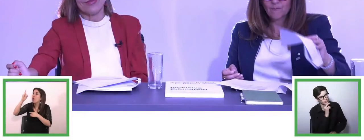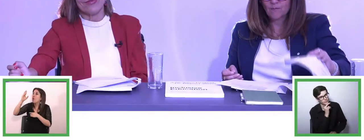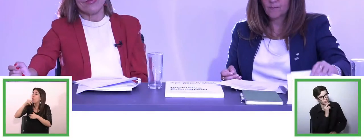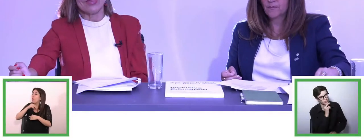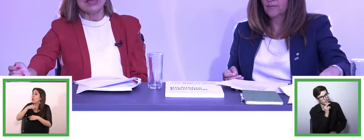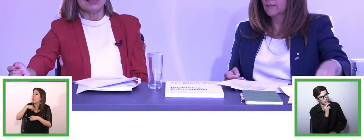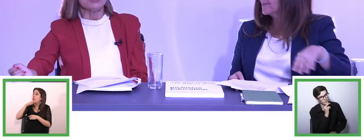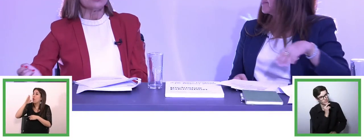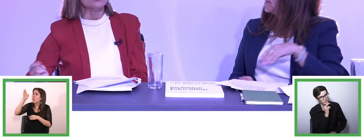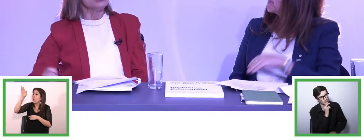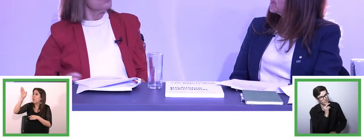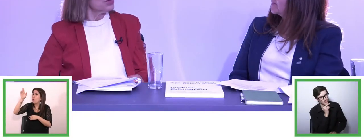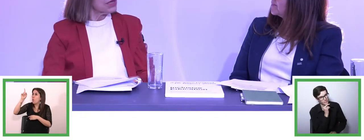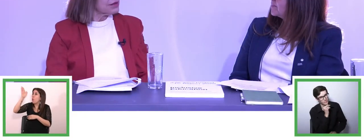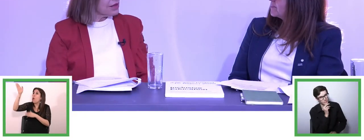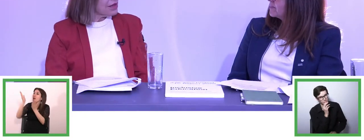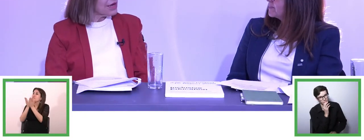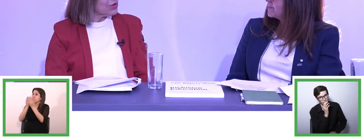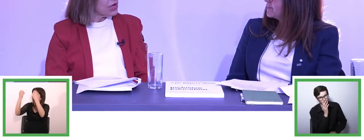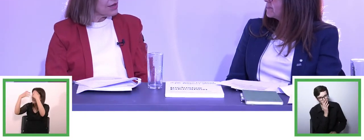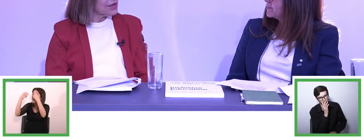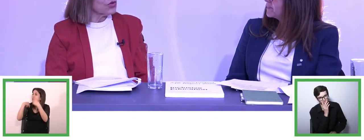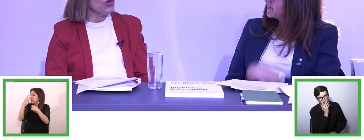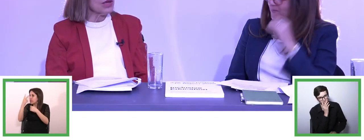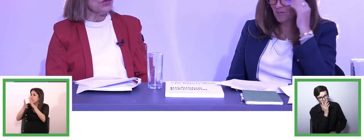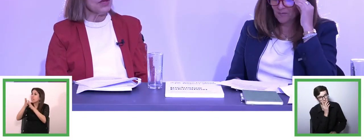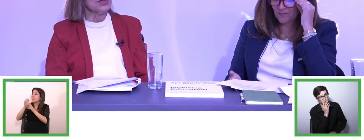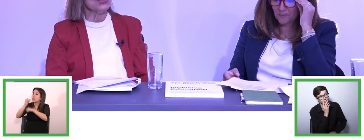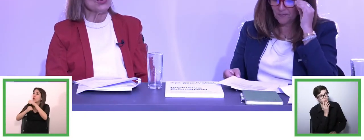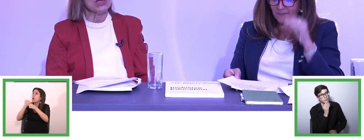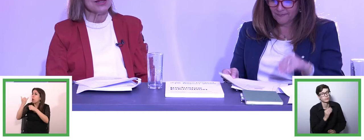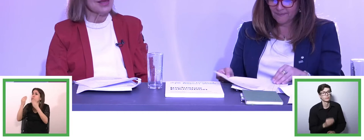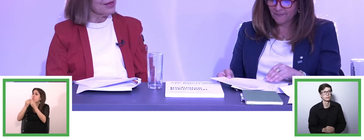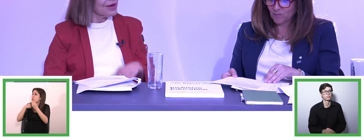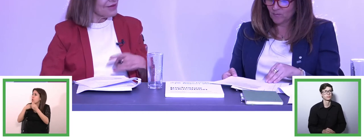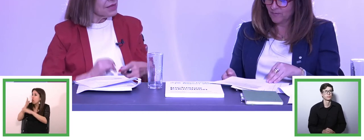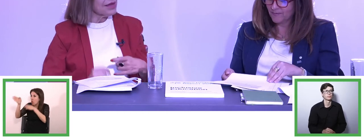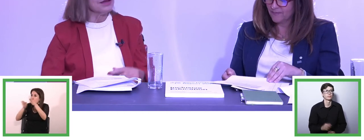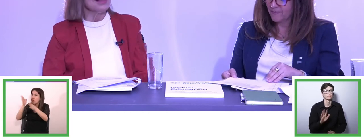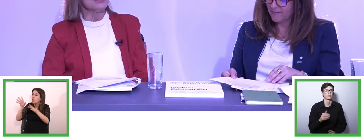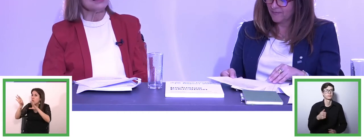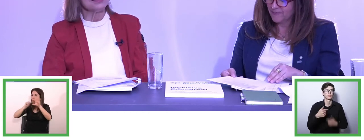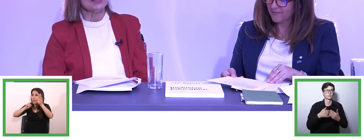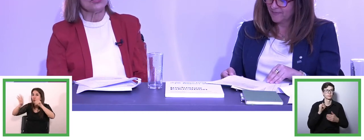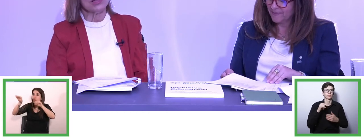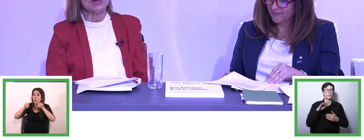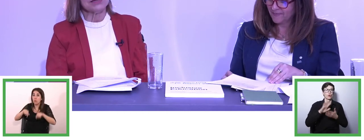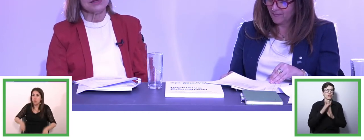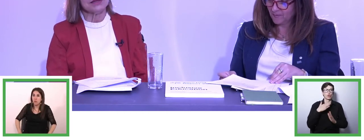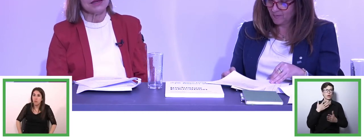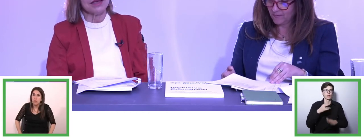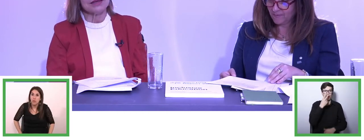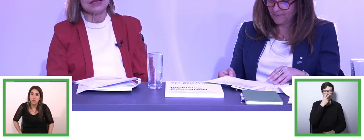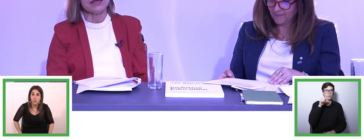and to live to live live through all what we have seen in these interviews que le hicieron a